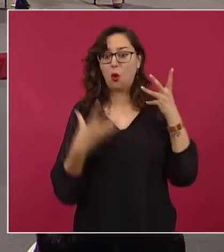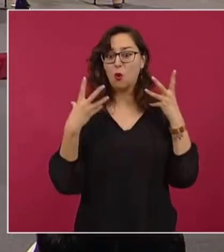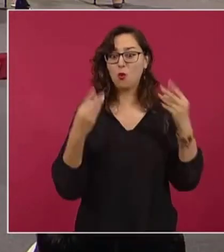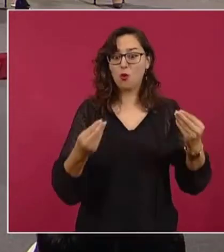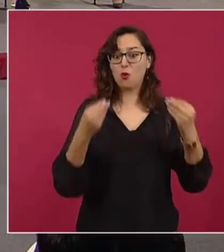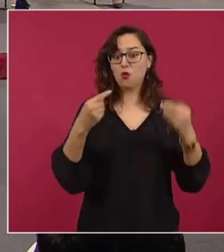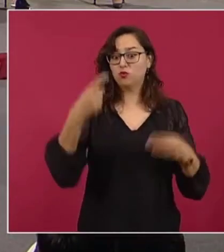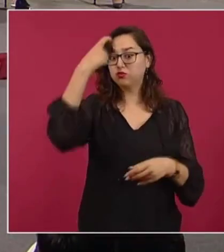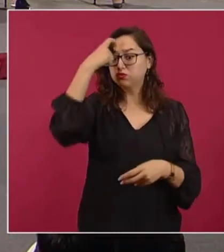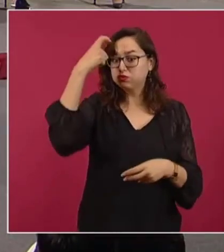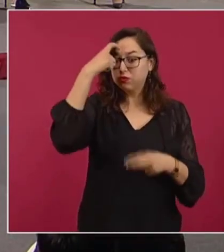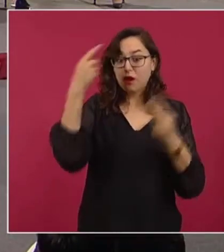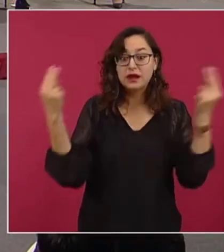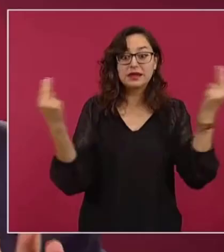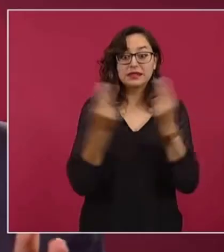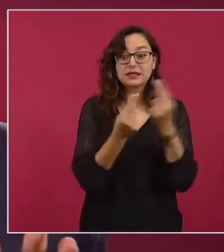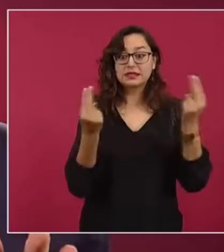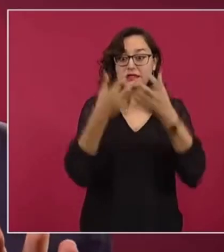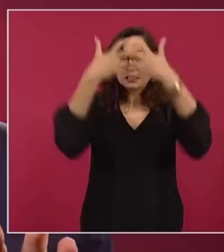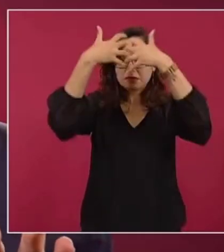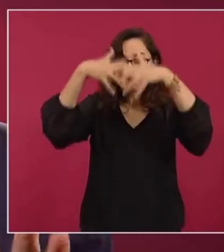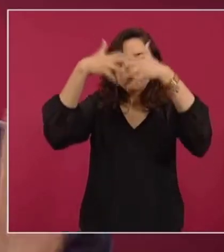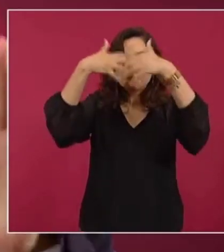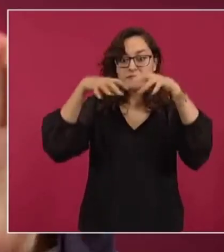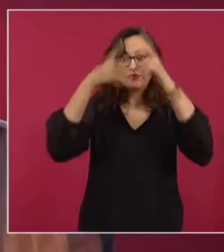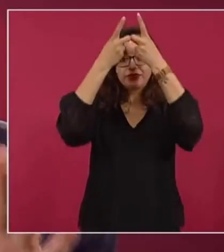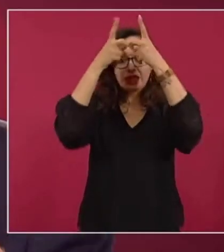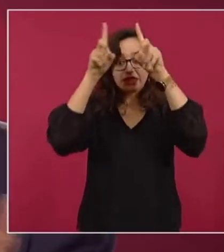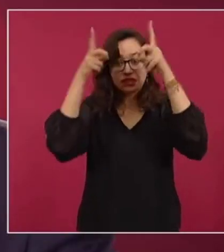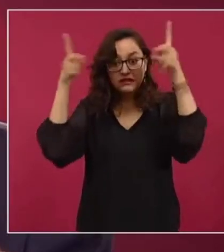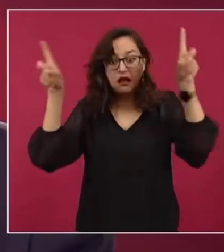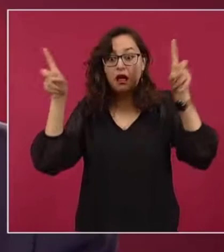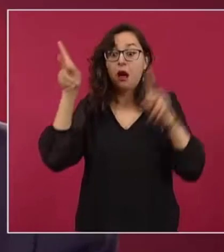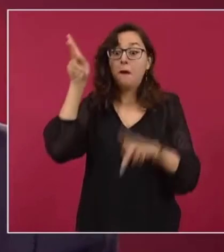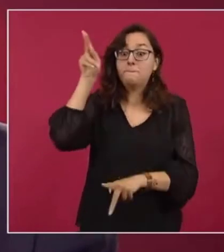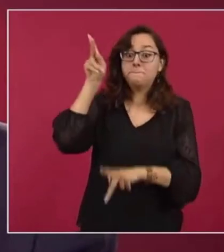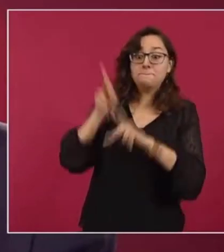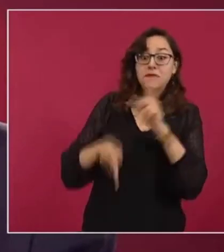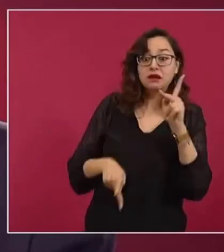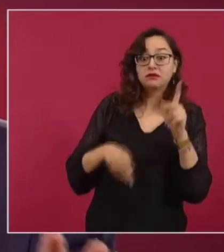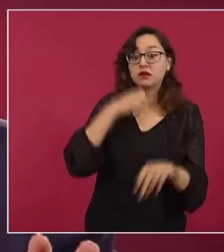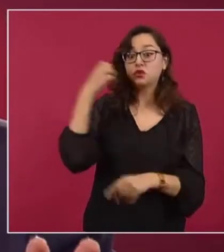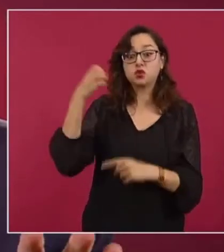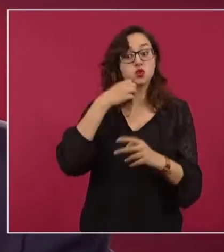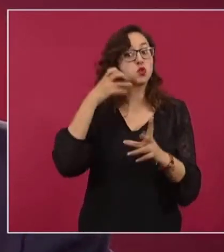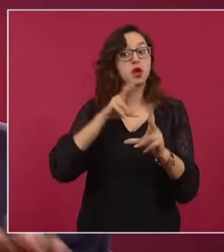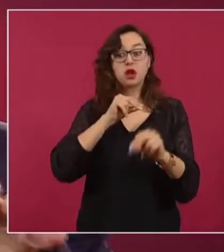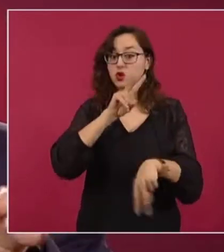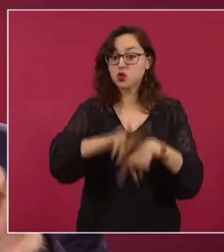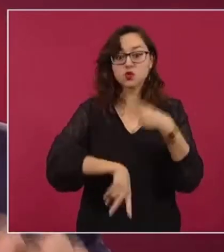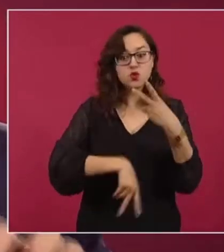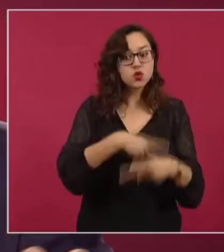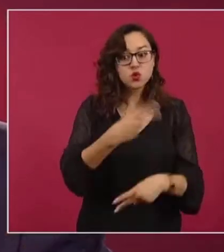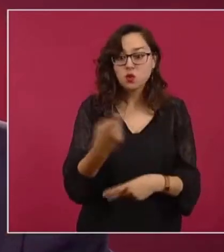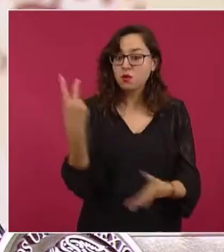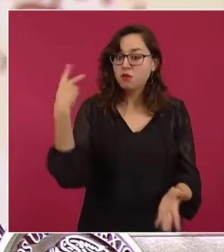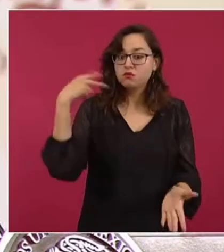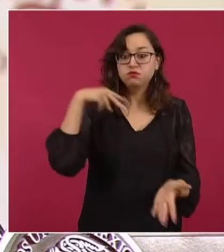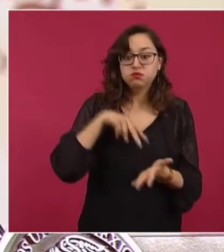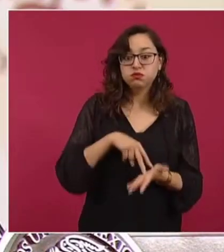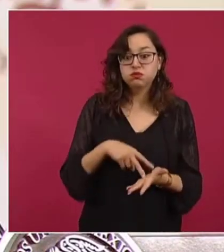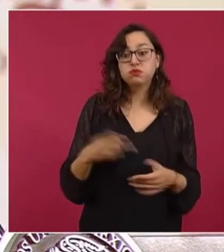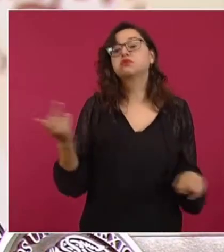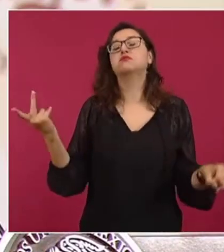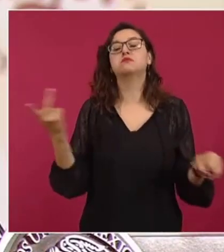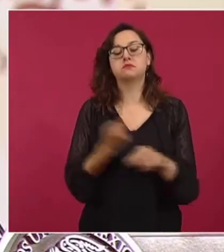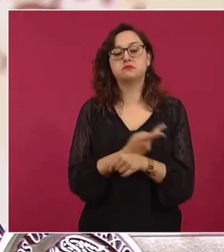neuropsicológico. Si se detiene, porque no están en las clases presenciales, la afectación